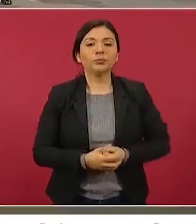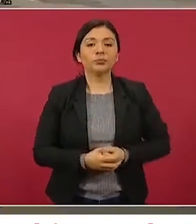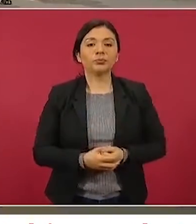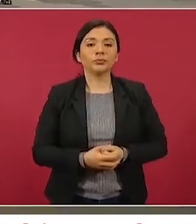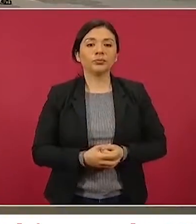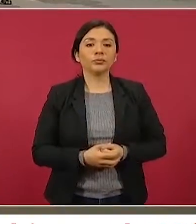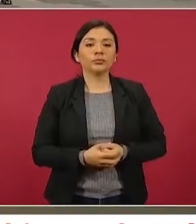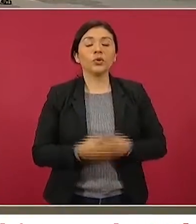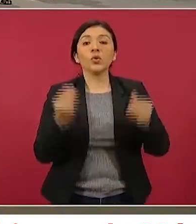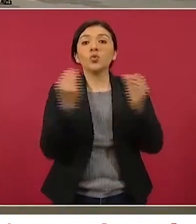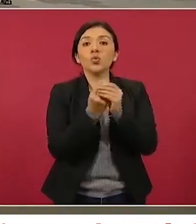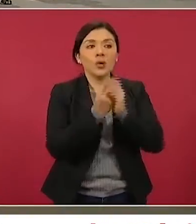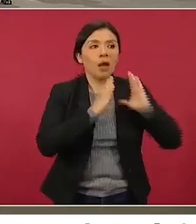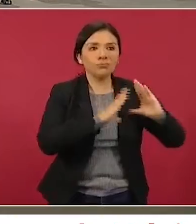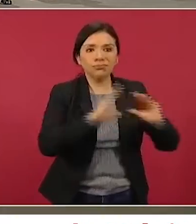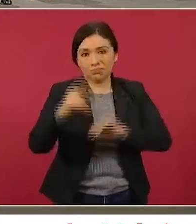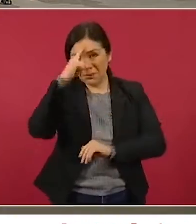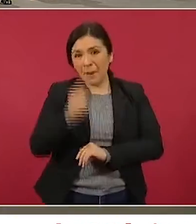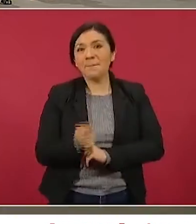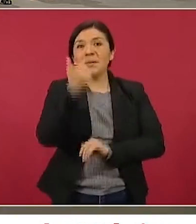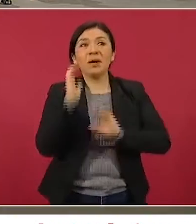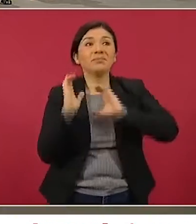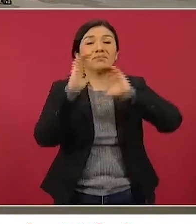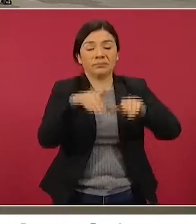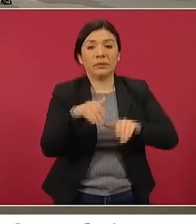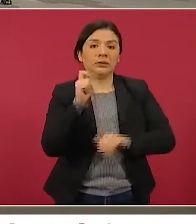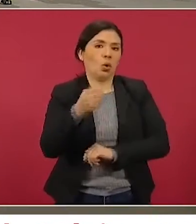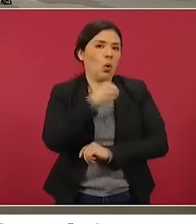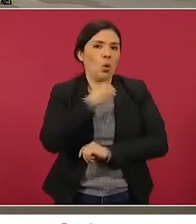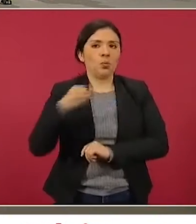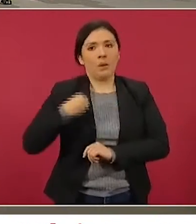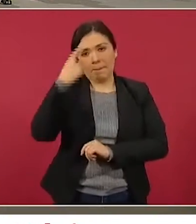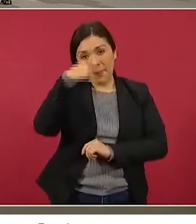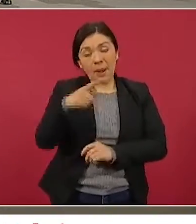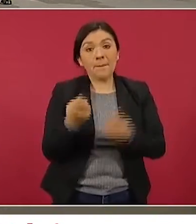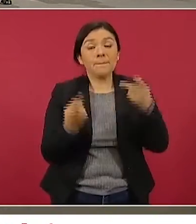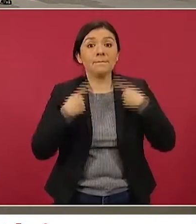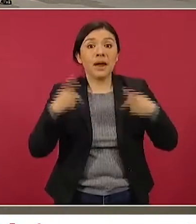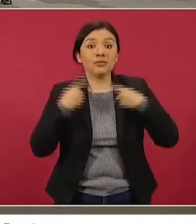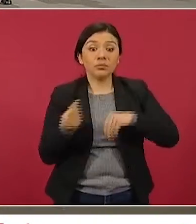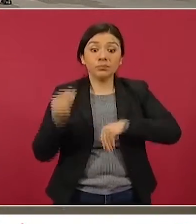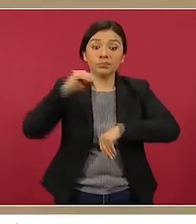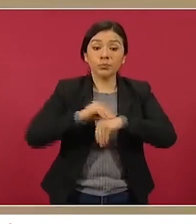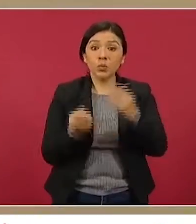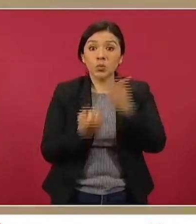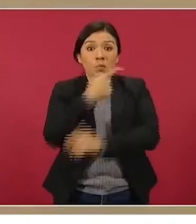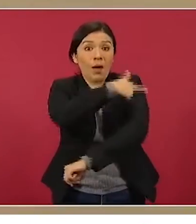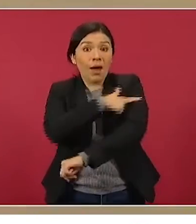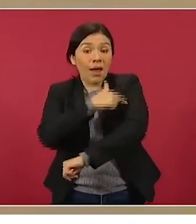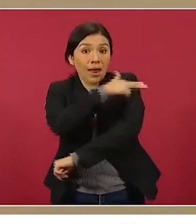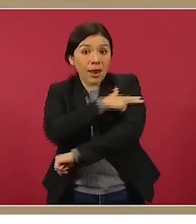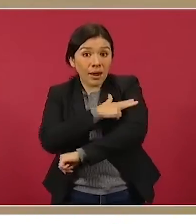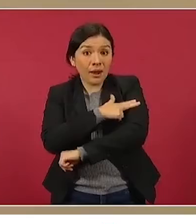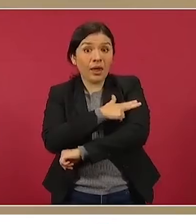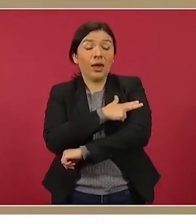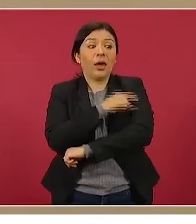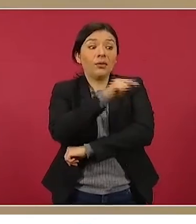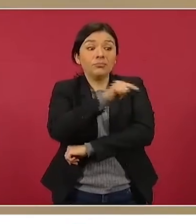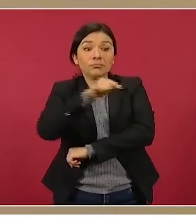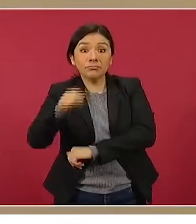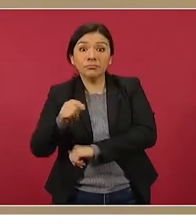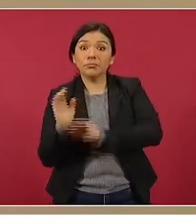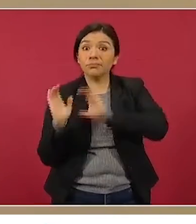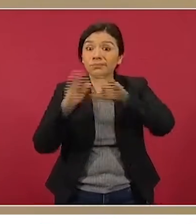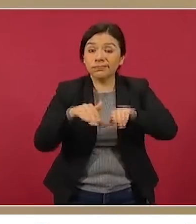Los cursos de formación inicial que son obligatorios para el personal de la Guardia Nacional, sobre todo pues para el personal de nuevo